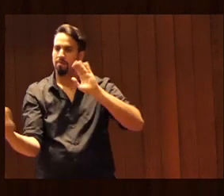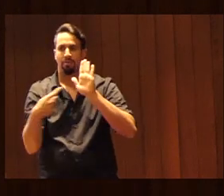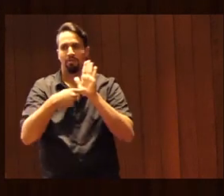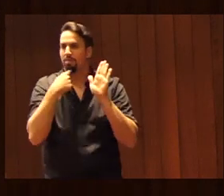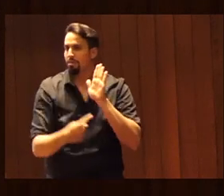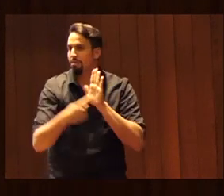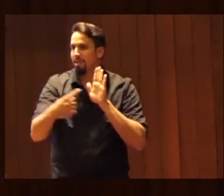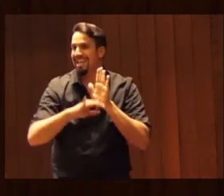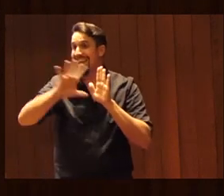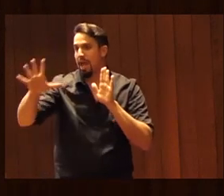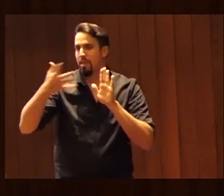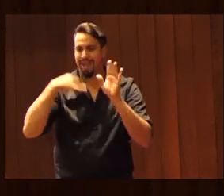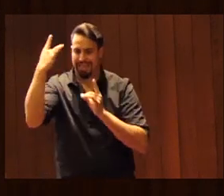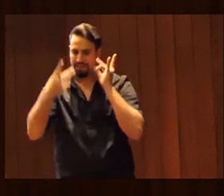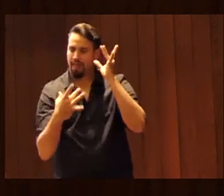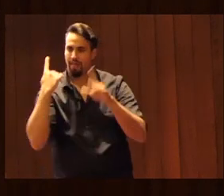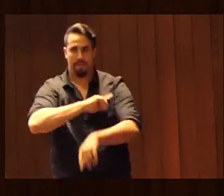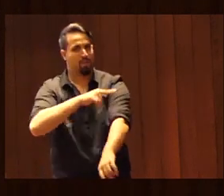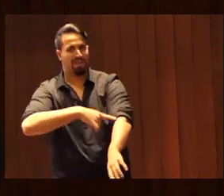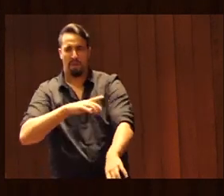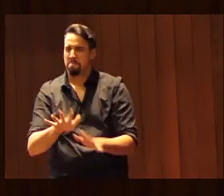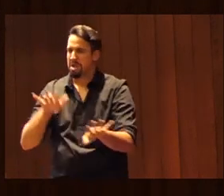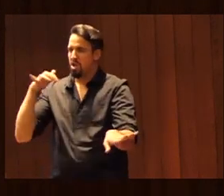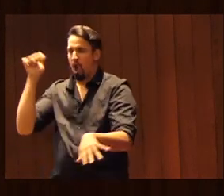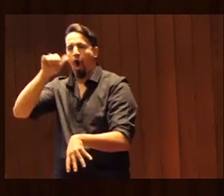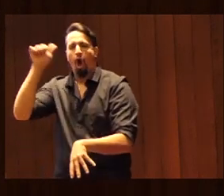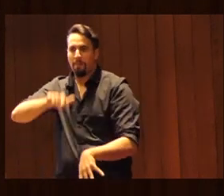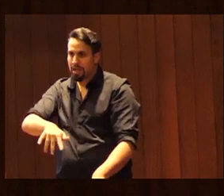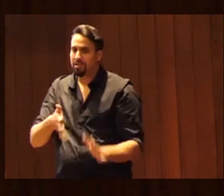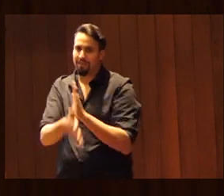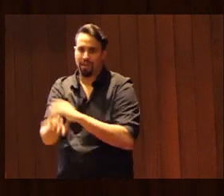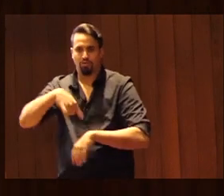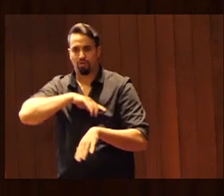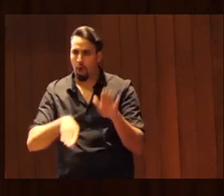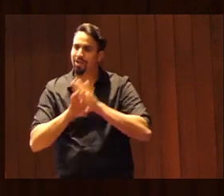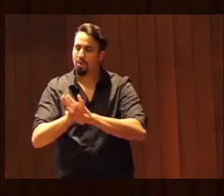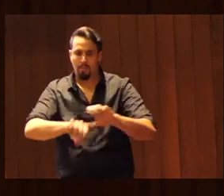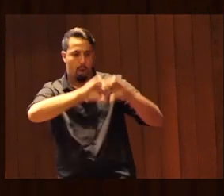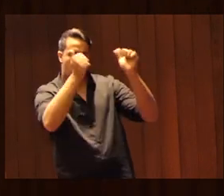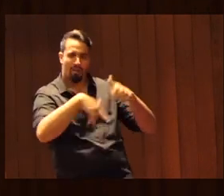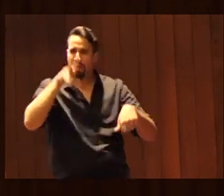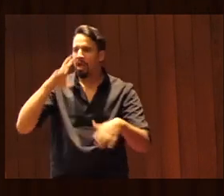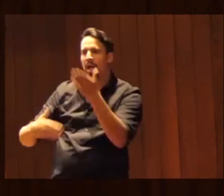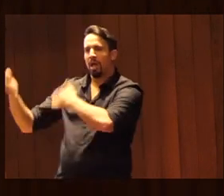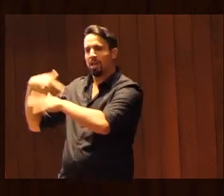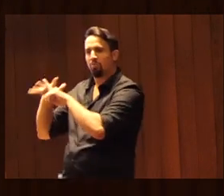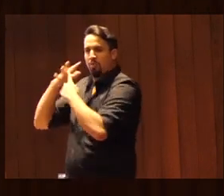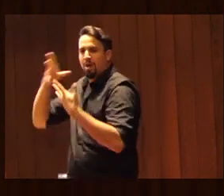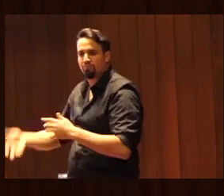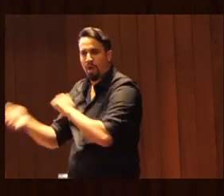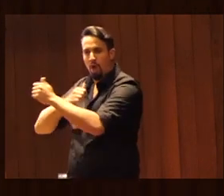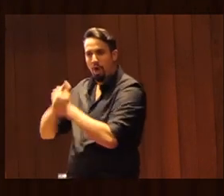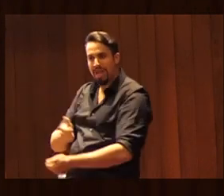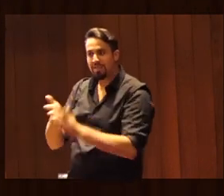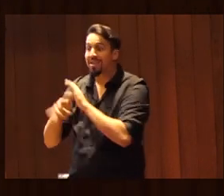actividades deportivas absolutamente masculinizadas con lo cual vamos a seguir reproduciendo la situación actual es importante